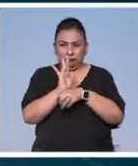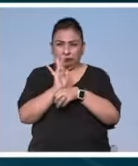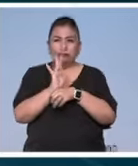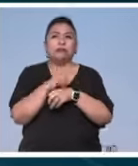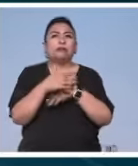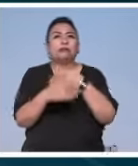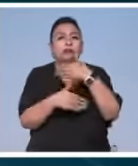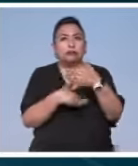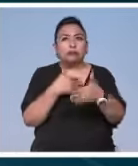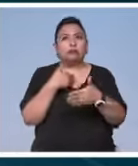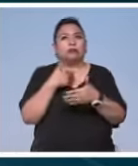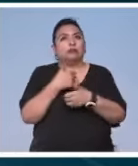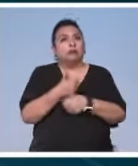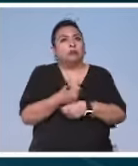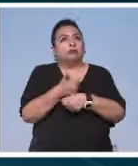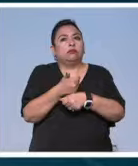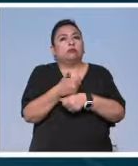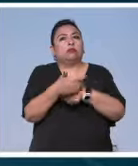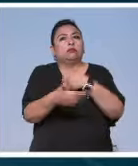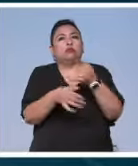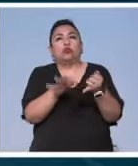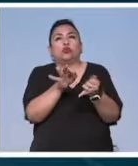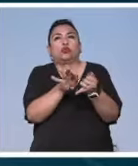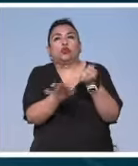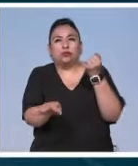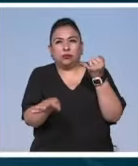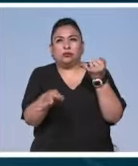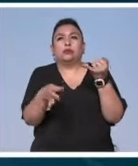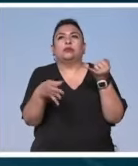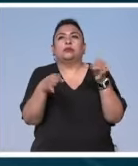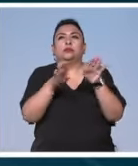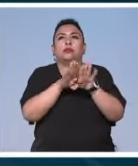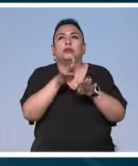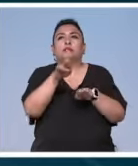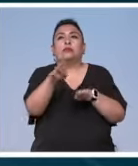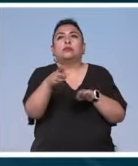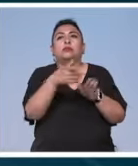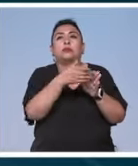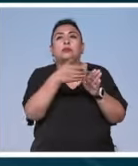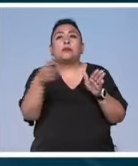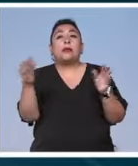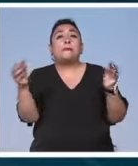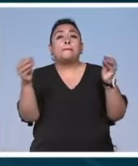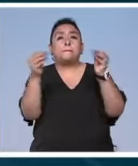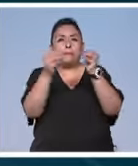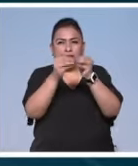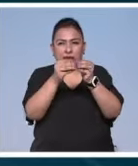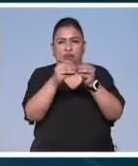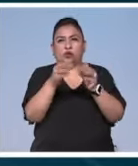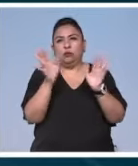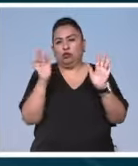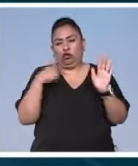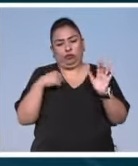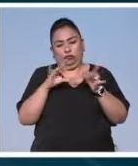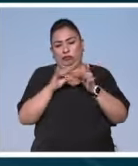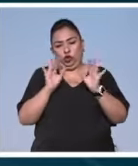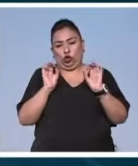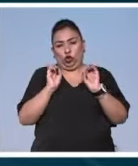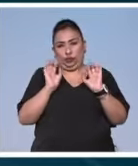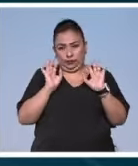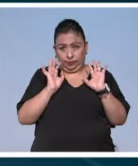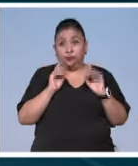cobrando tensión dramática hasta culminar en la célebre secuencia de El Beso que no describiremos